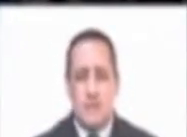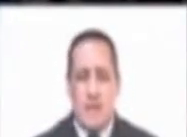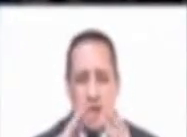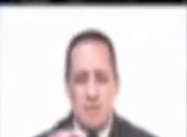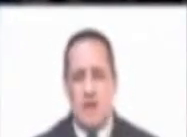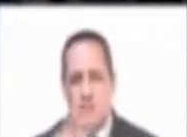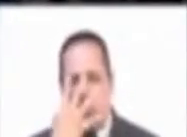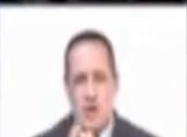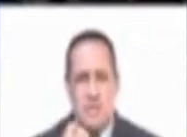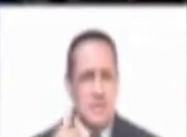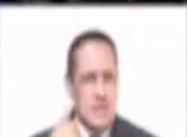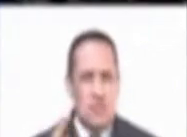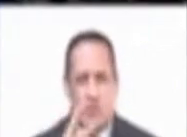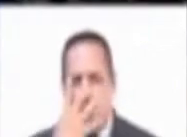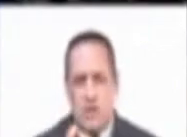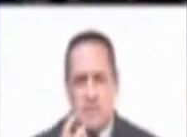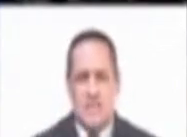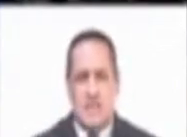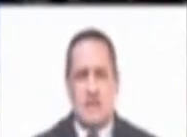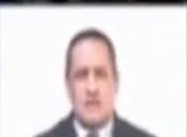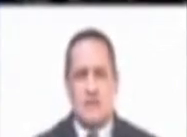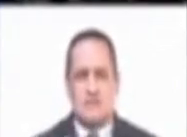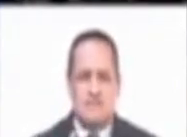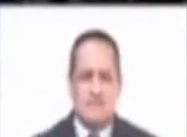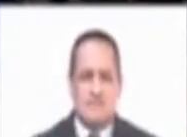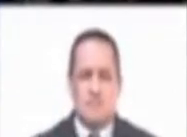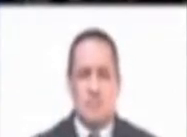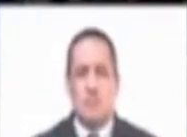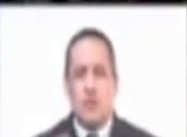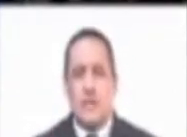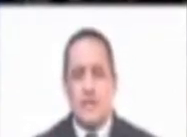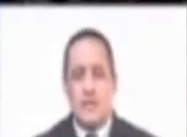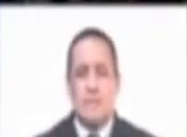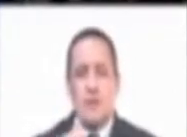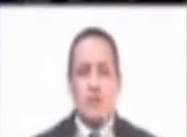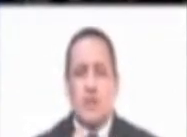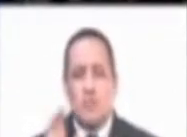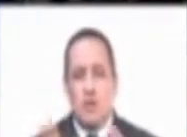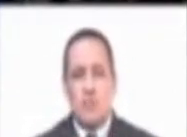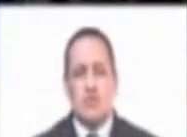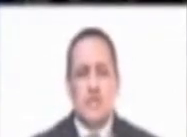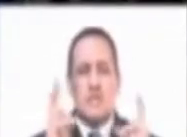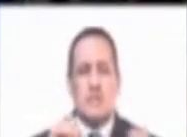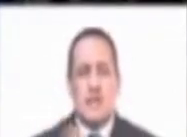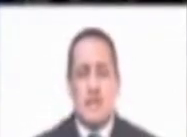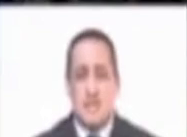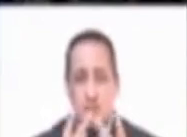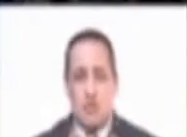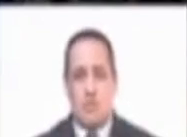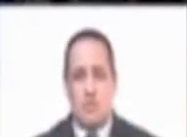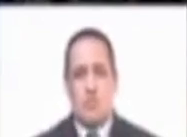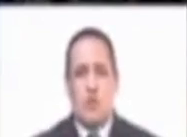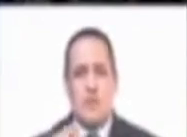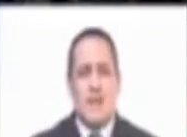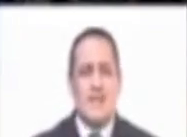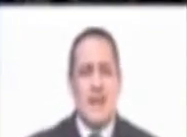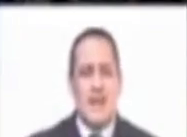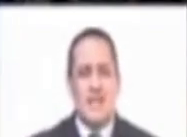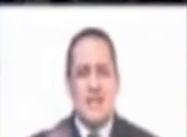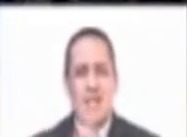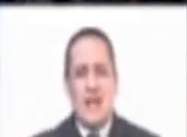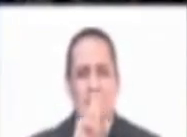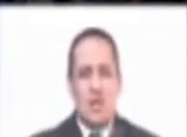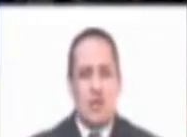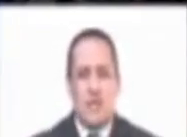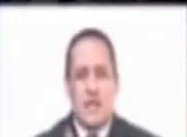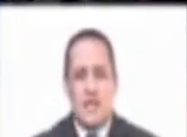incluso molesta Indignada, me atrevería a decir Porque se le empieza a cuestionar por este incidente que tuvo este impasse con una alcaldesa de una región de